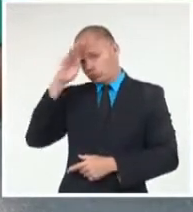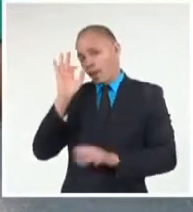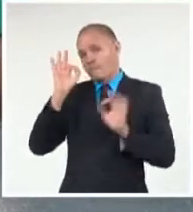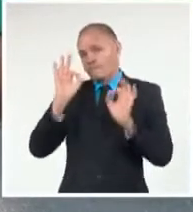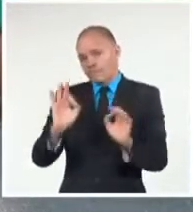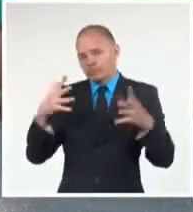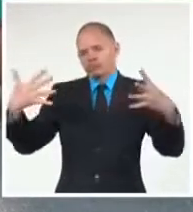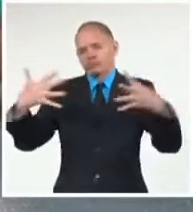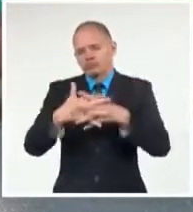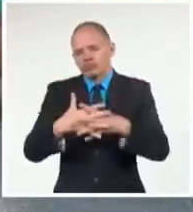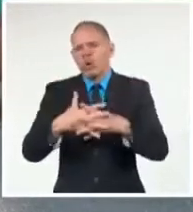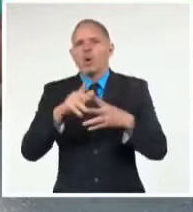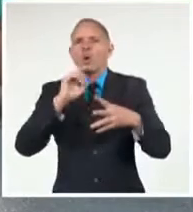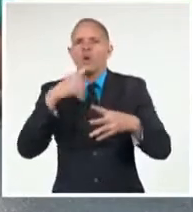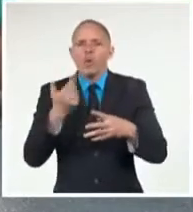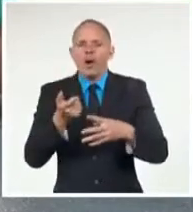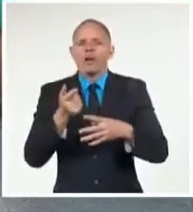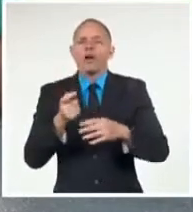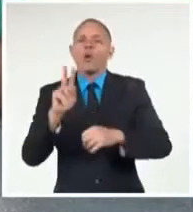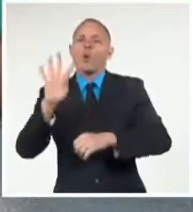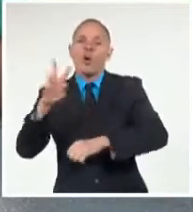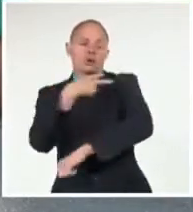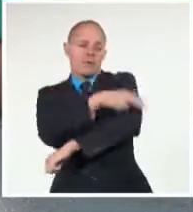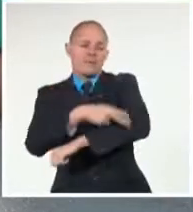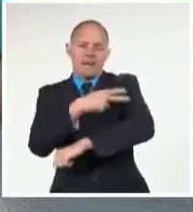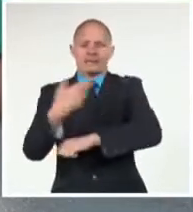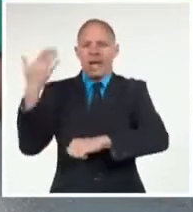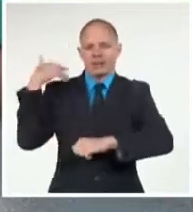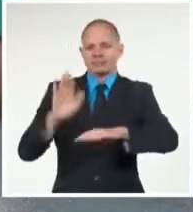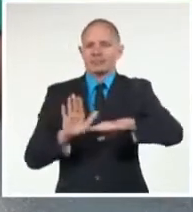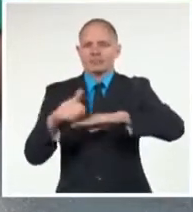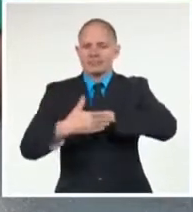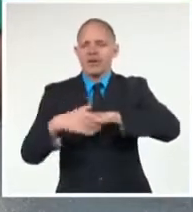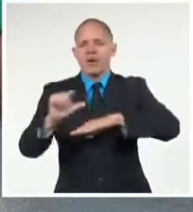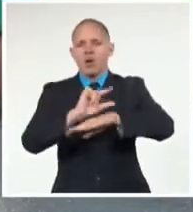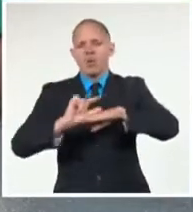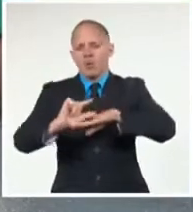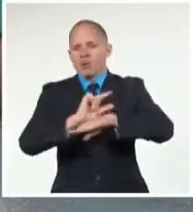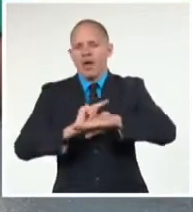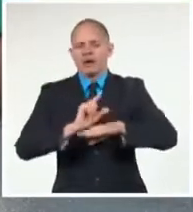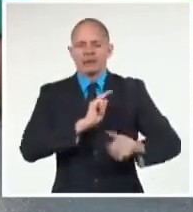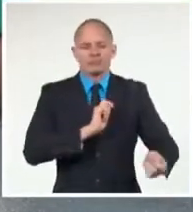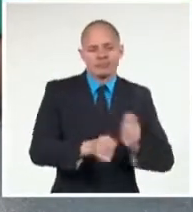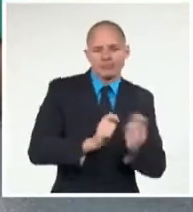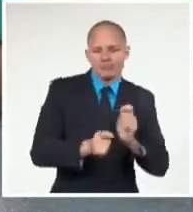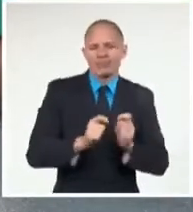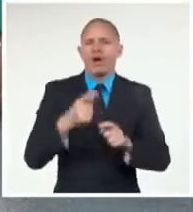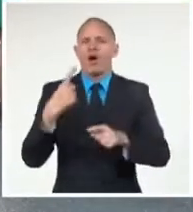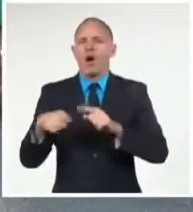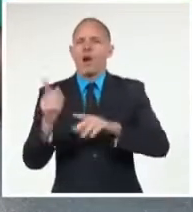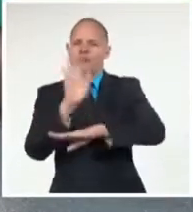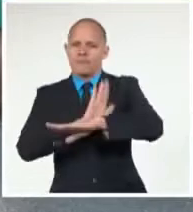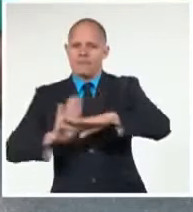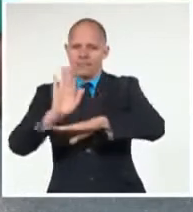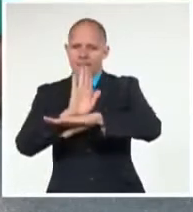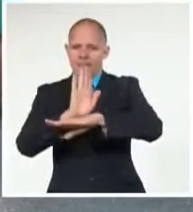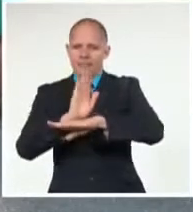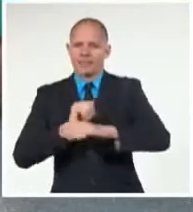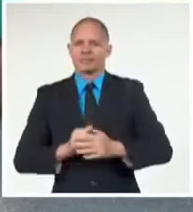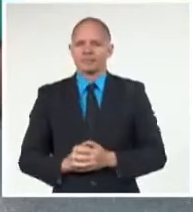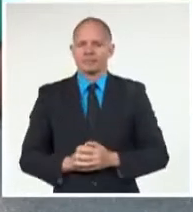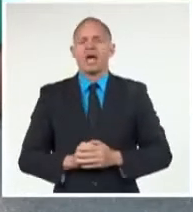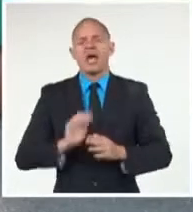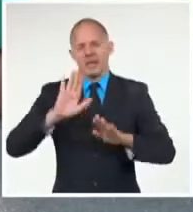independientes de la región del Caribe. Jamaica, Guyana, Trinidad y Tobago y Barbados. Con todos los detalles